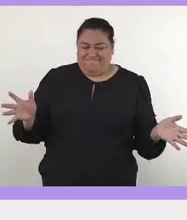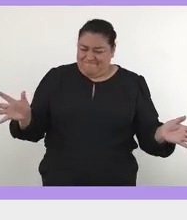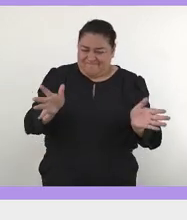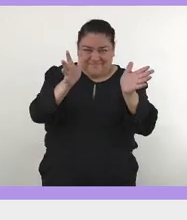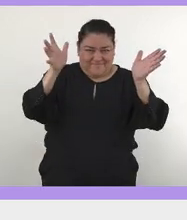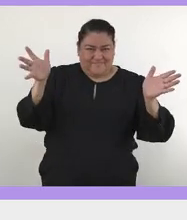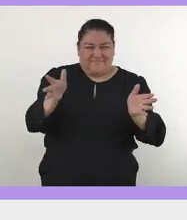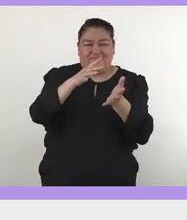Muchísimas gracias. Gracias.